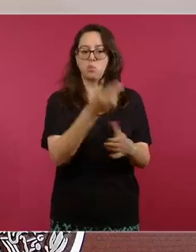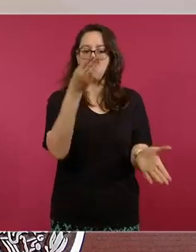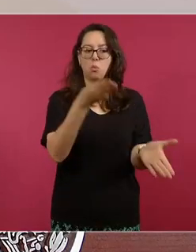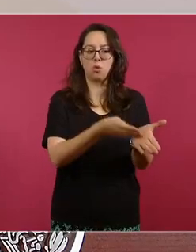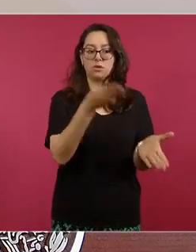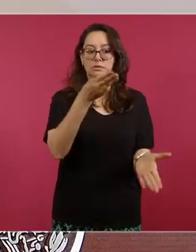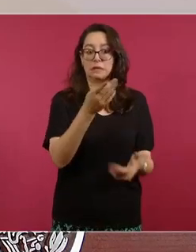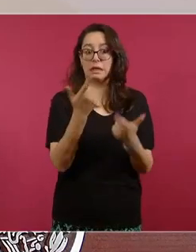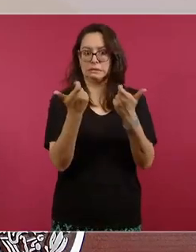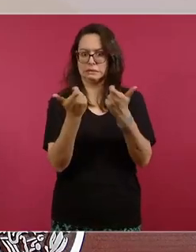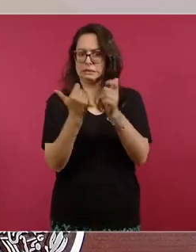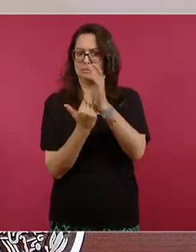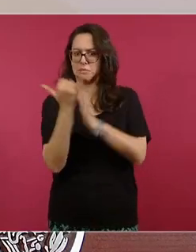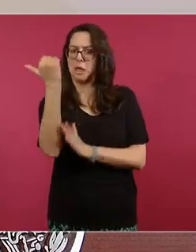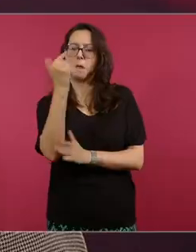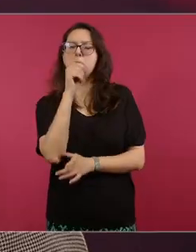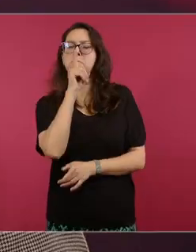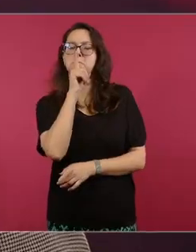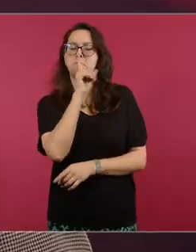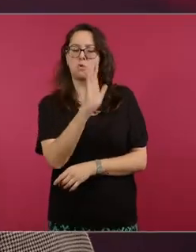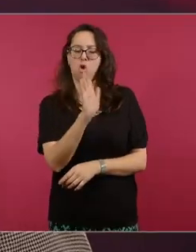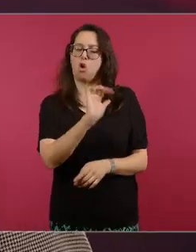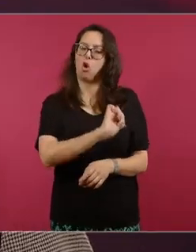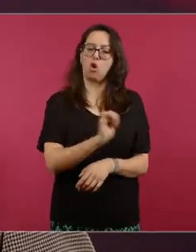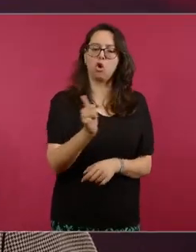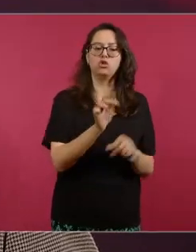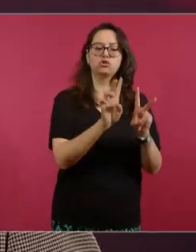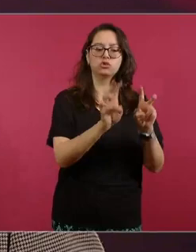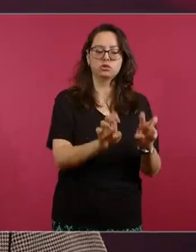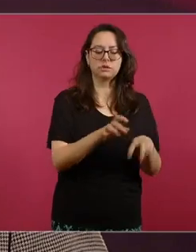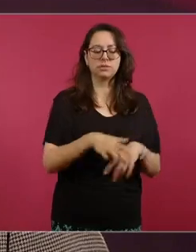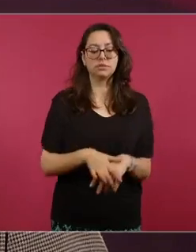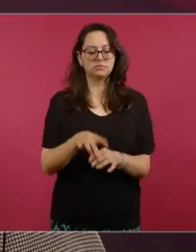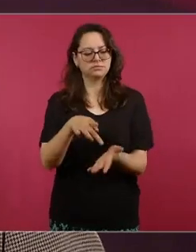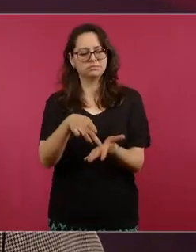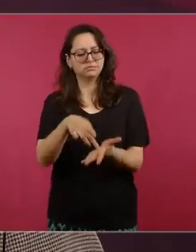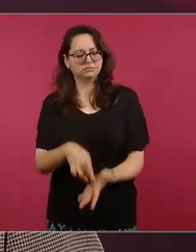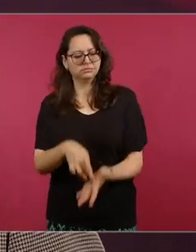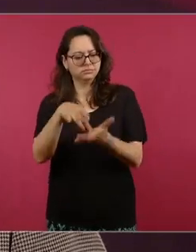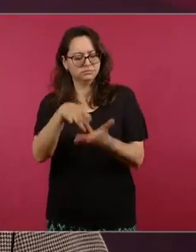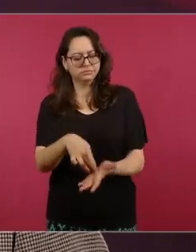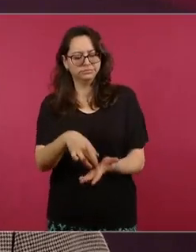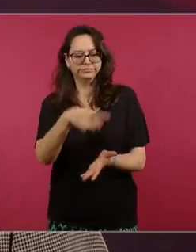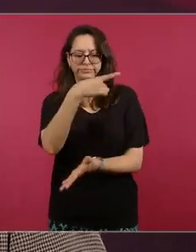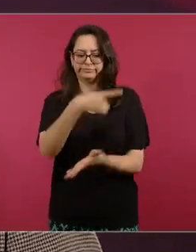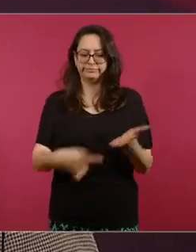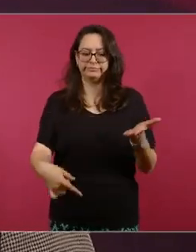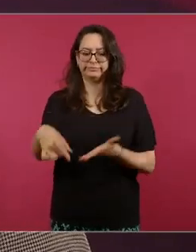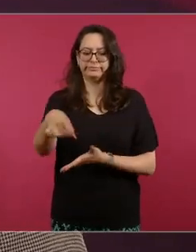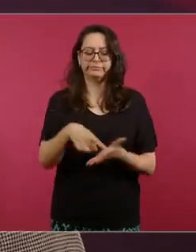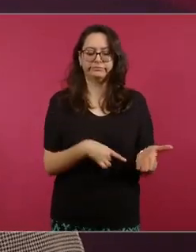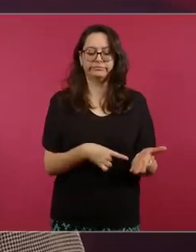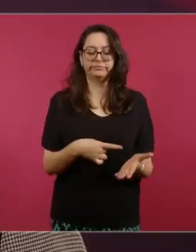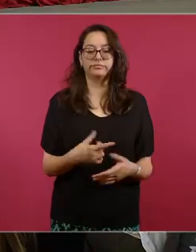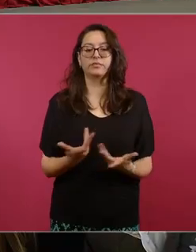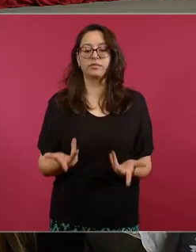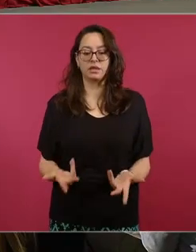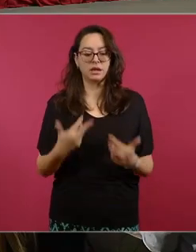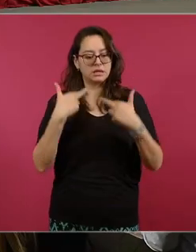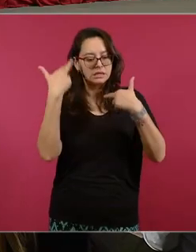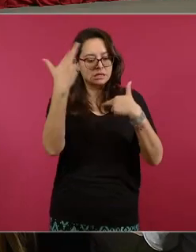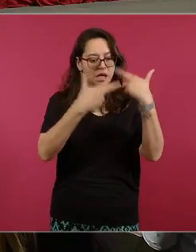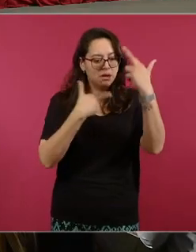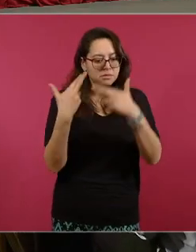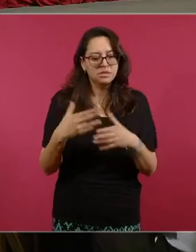no por exceder el precio. Se inmovilizaron además una báscula y dos cilindros dentro de los 16 lotes que